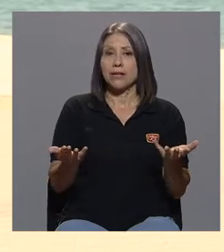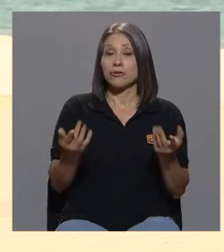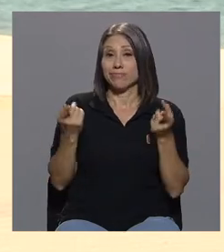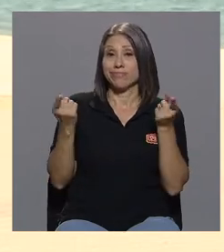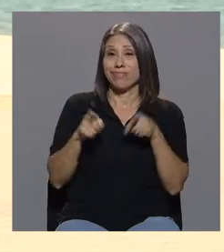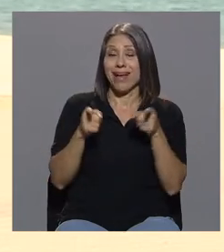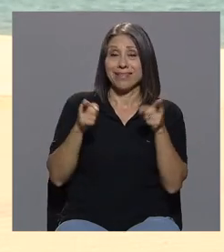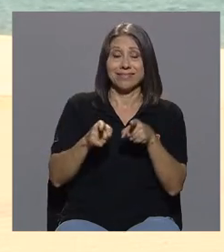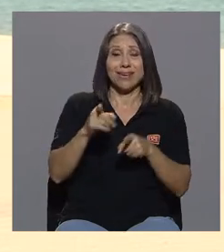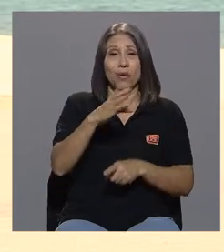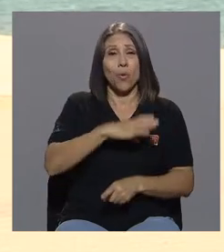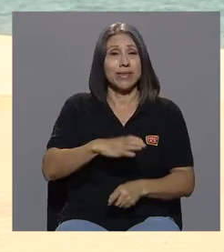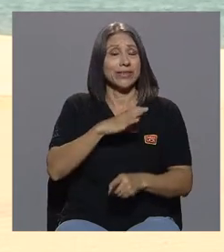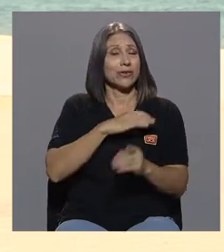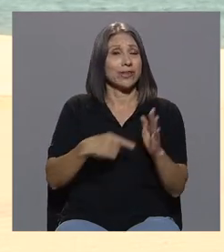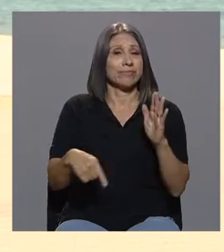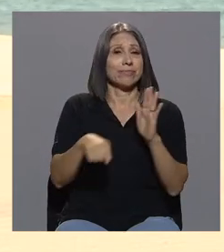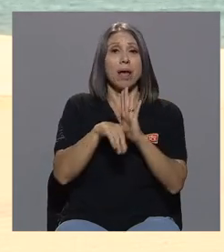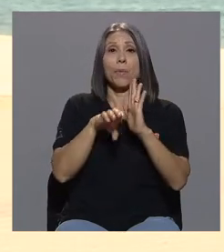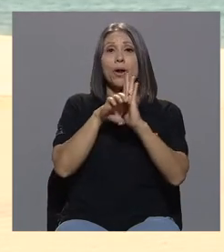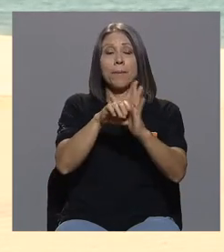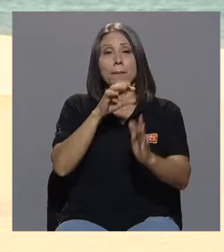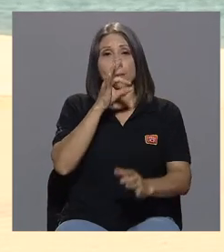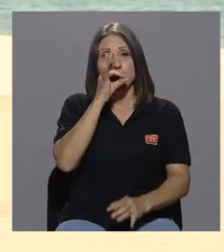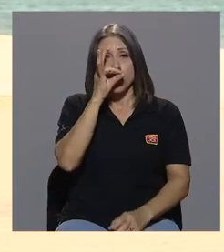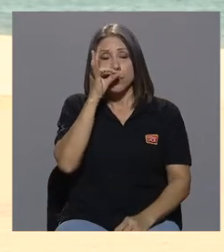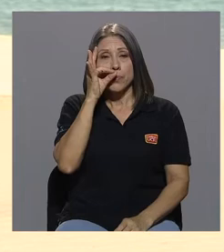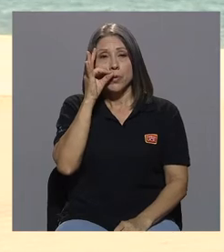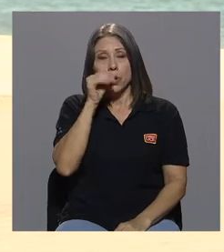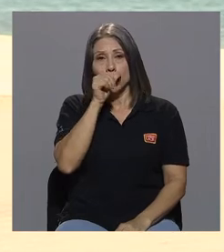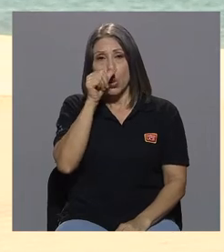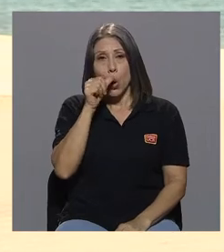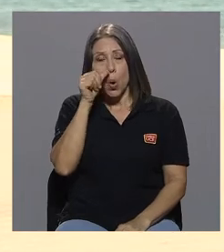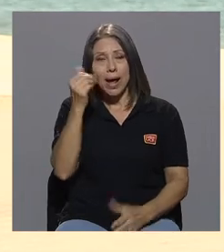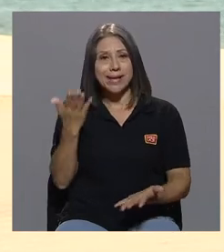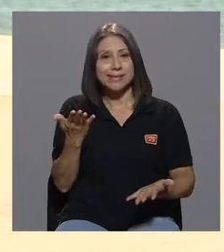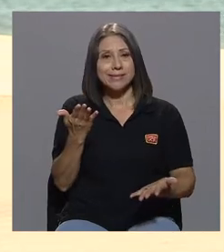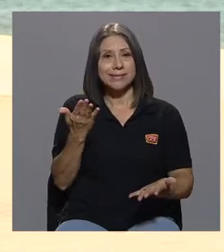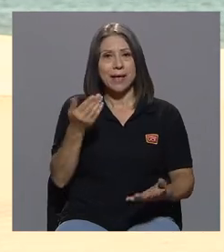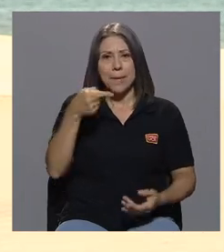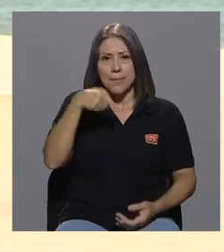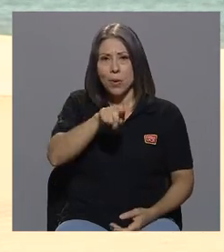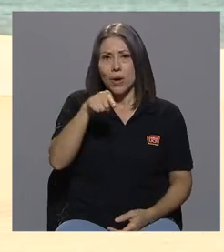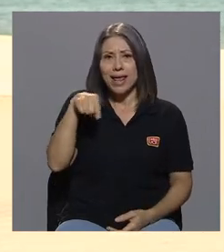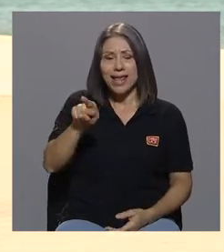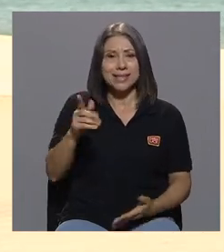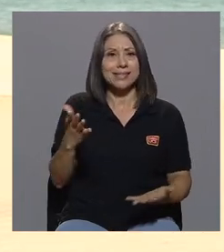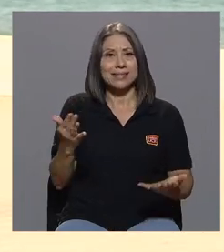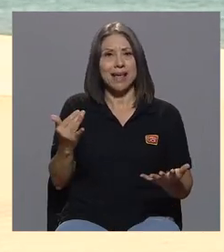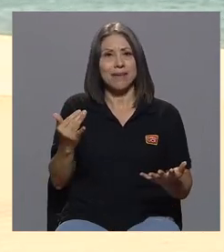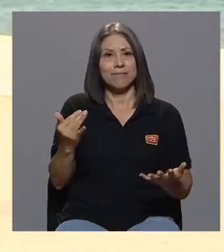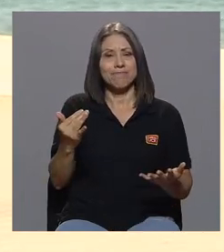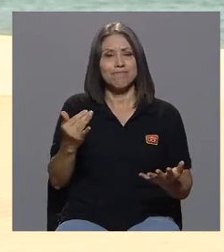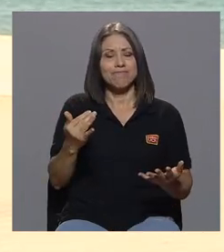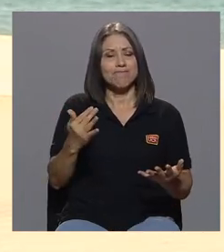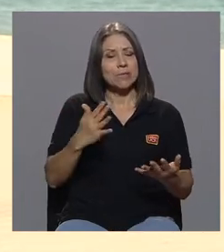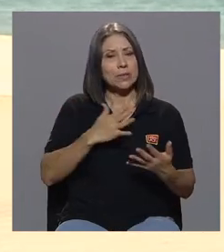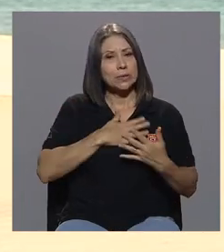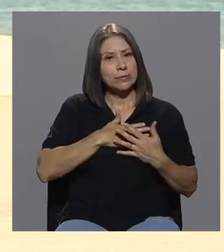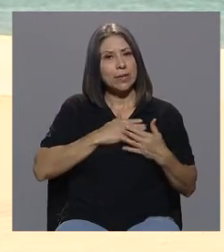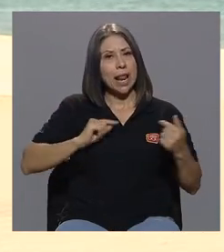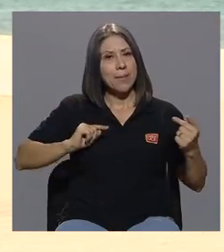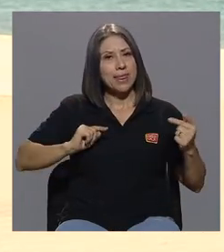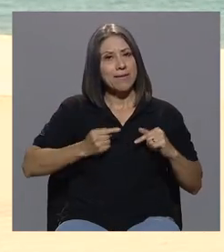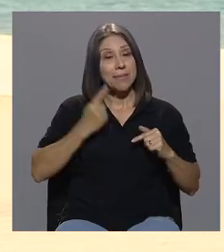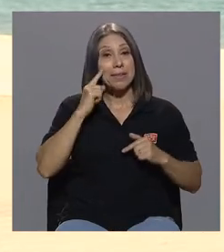favorables como las drogas, como la violencia. Y, lamentablemente, las drogas para mí